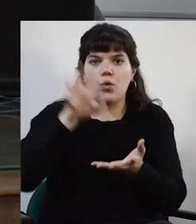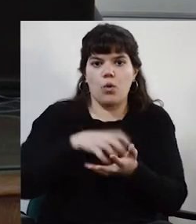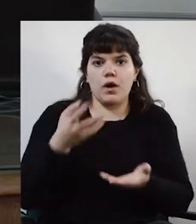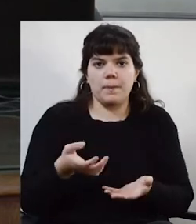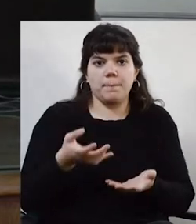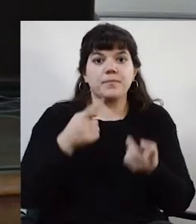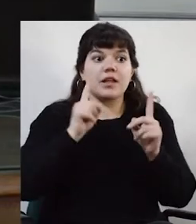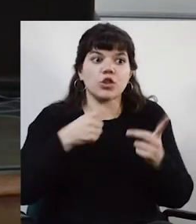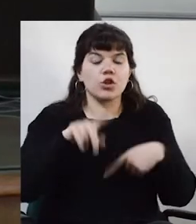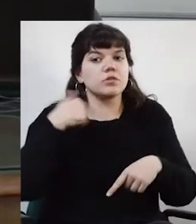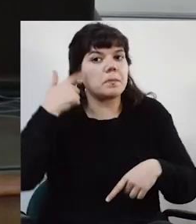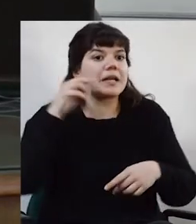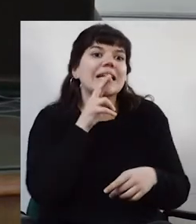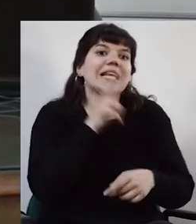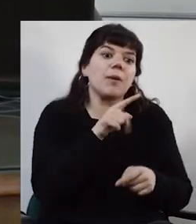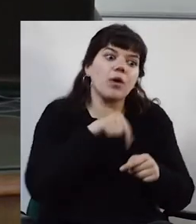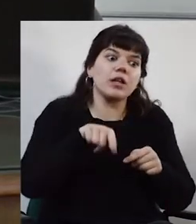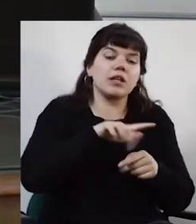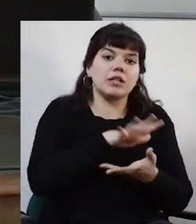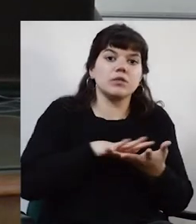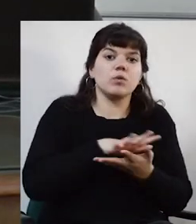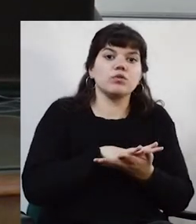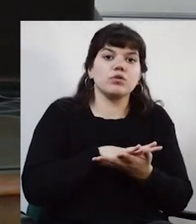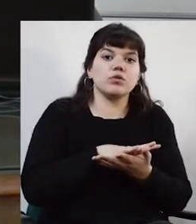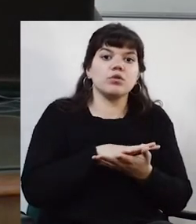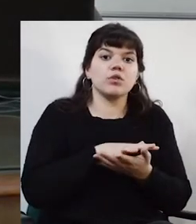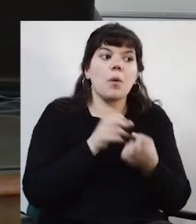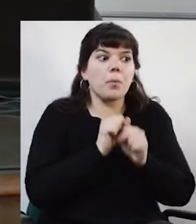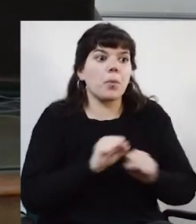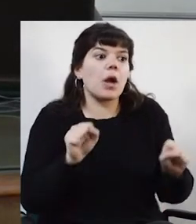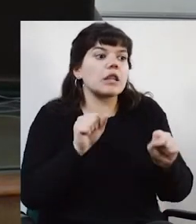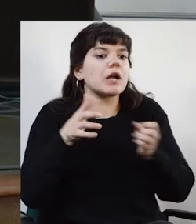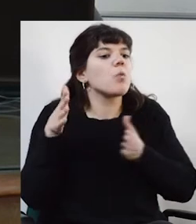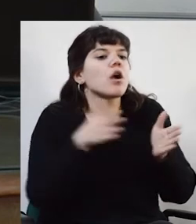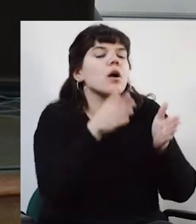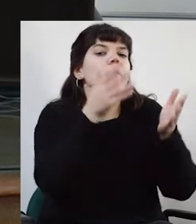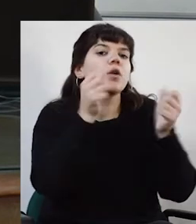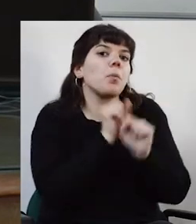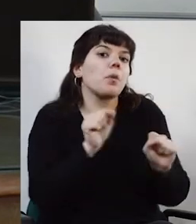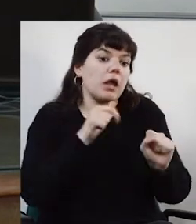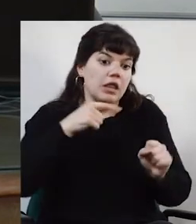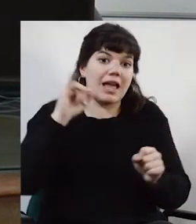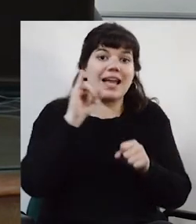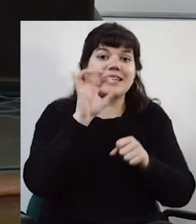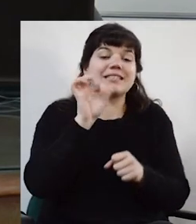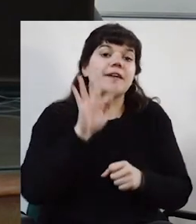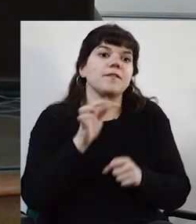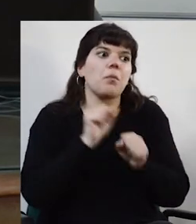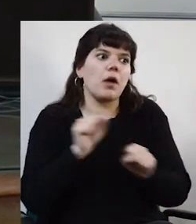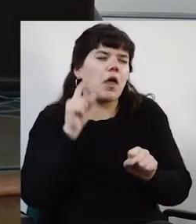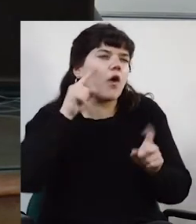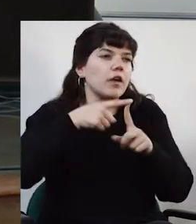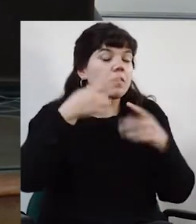respuesta a eso puede estar algún camino que el ICEF pueda proponerse,